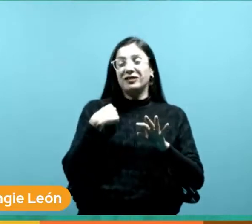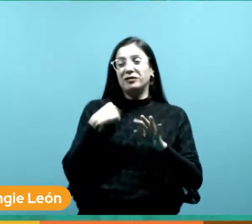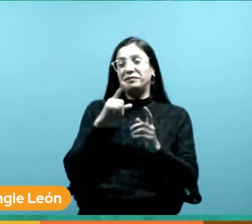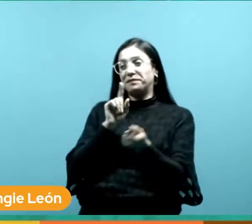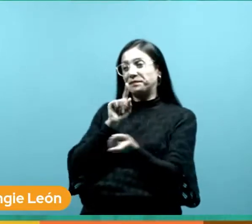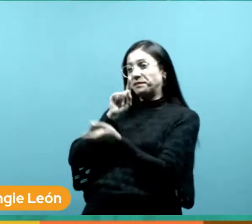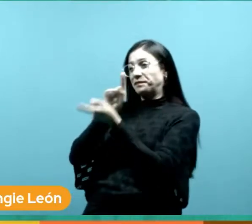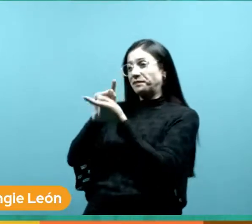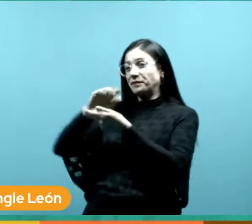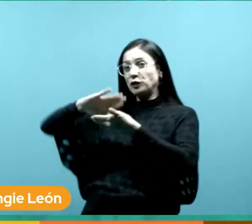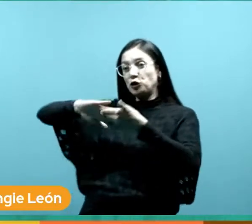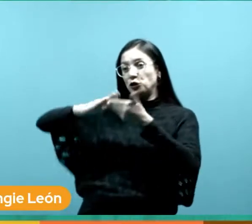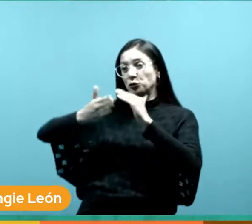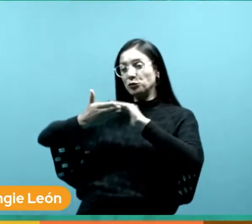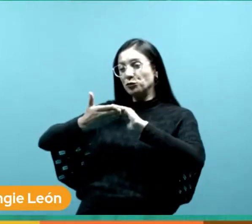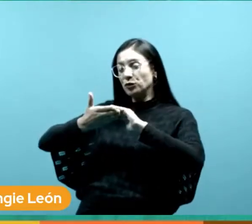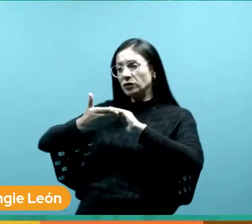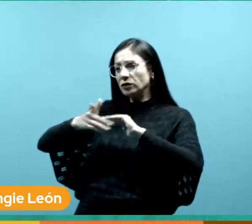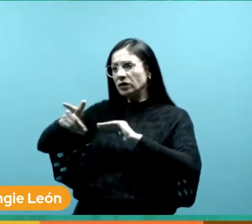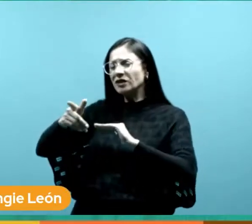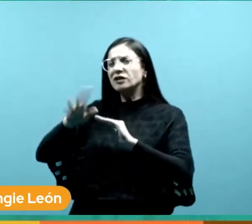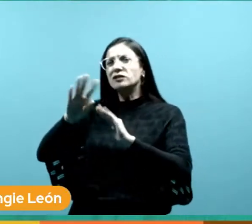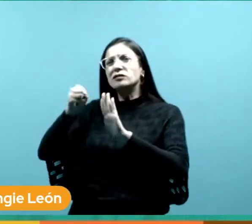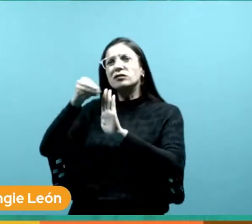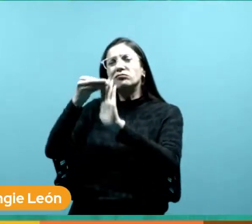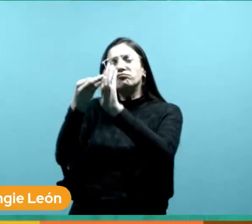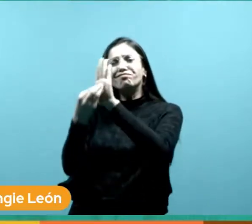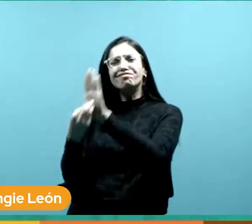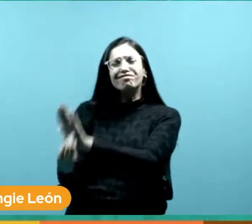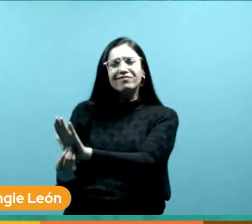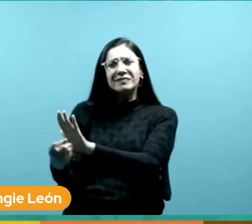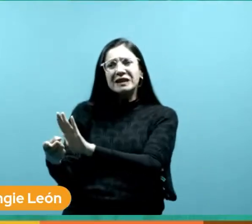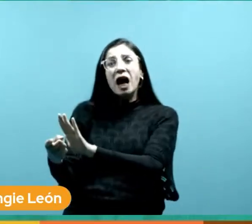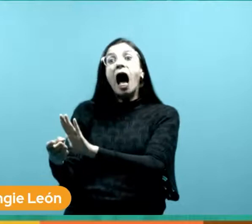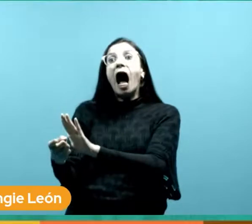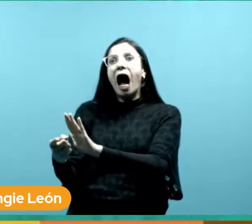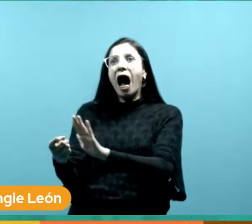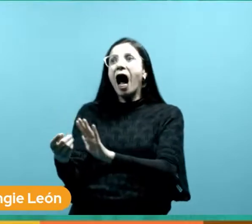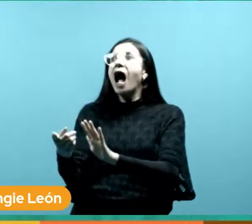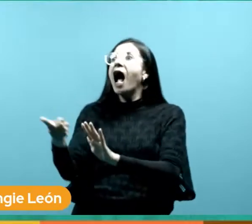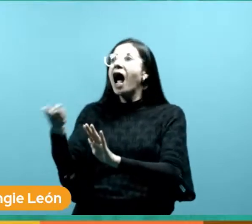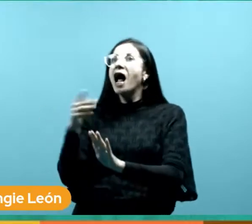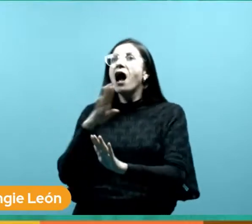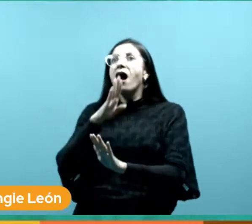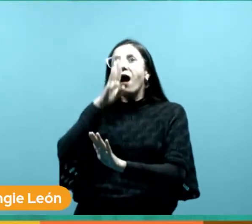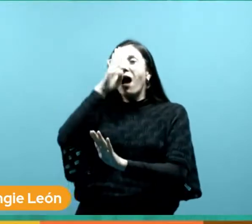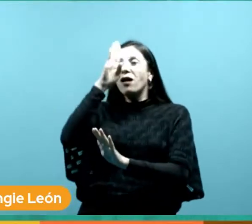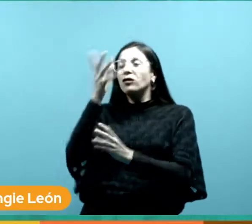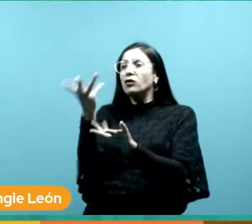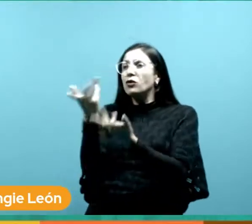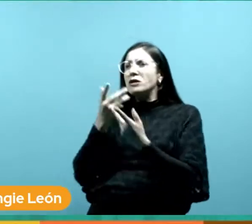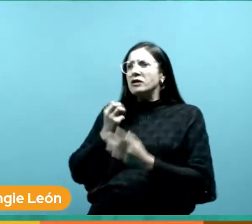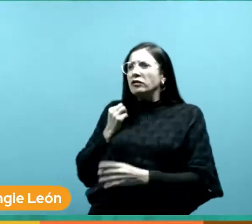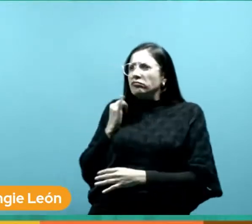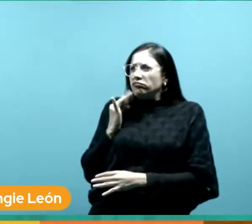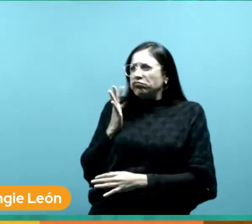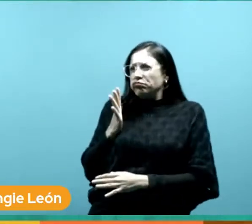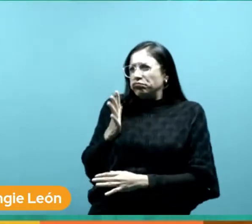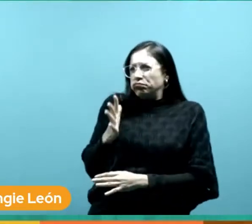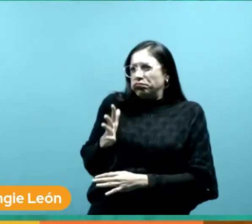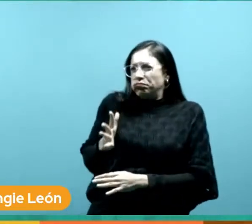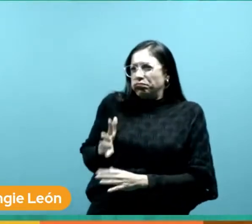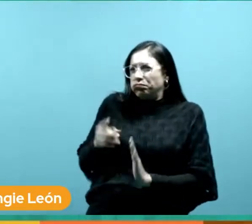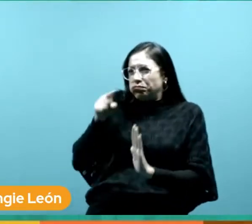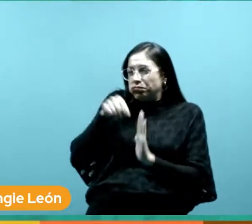cancillos subordinados se acostumbra a trabajar con el detalle con lo mínimo con lo chiquitito ¿no es cierto? pero también se